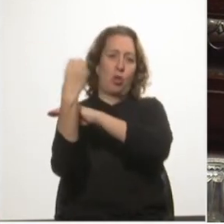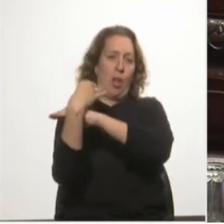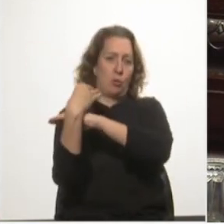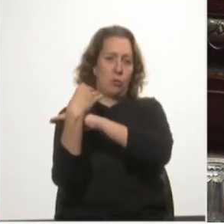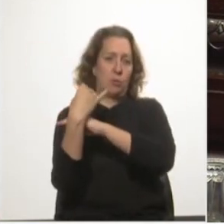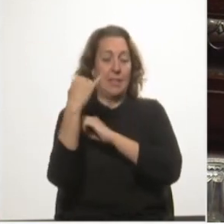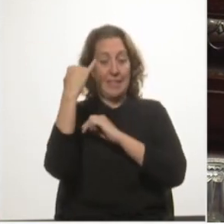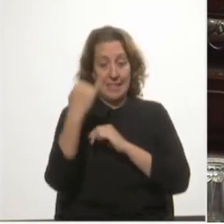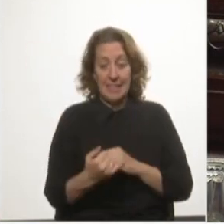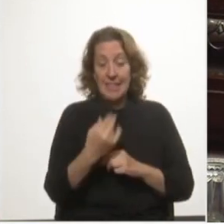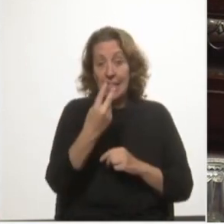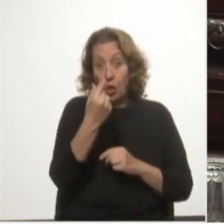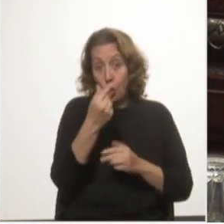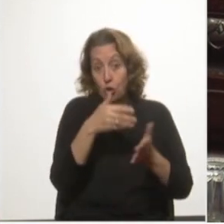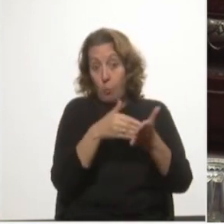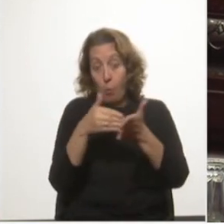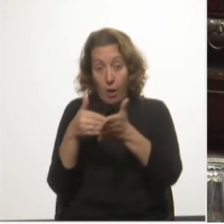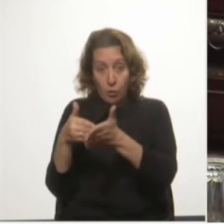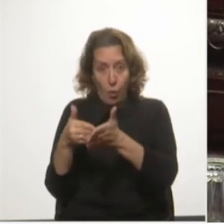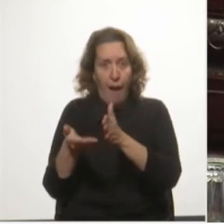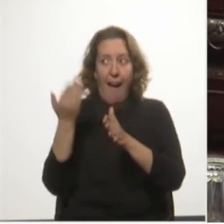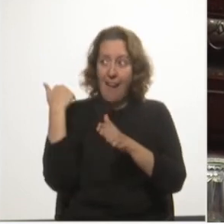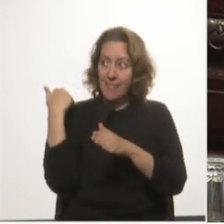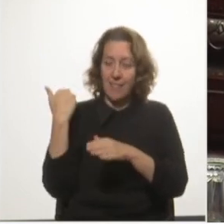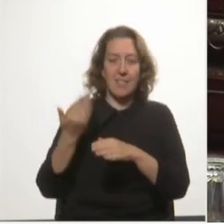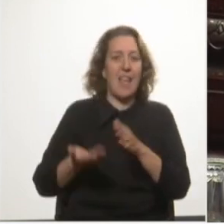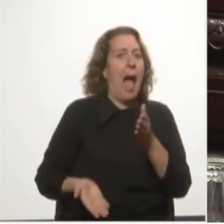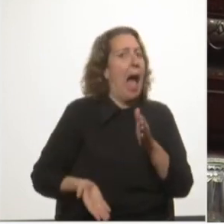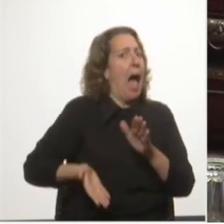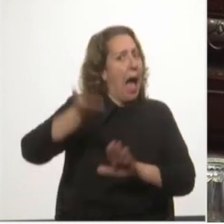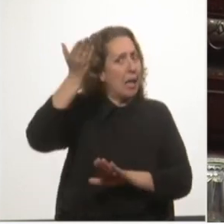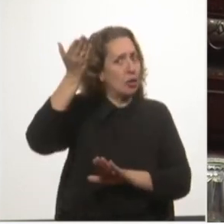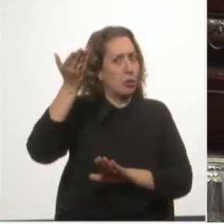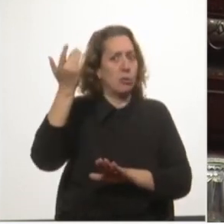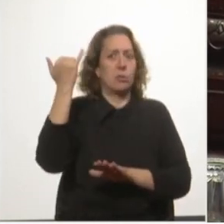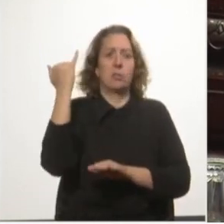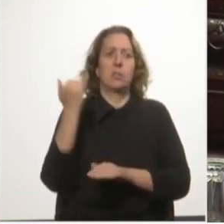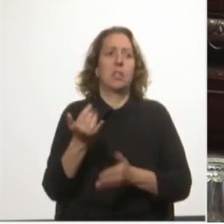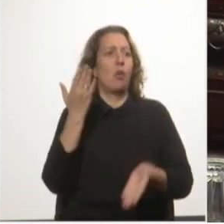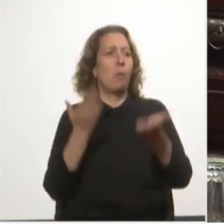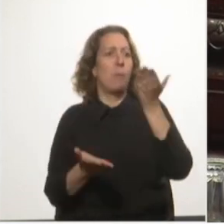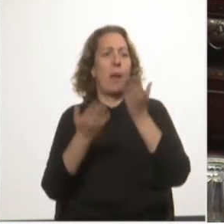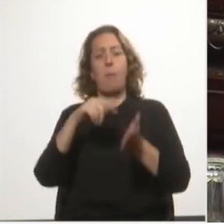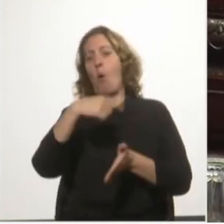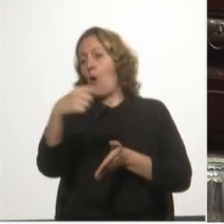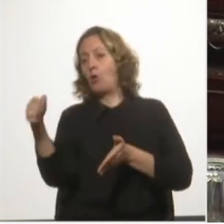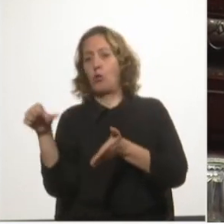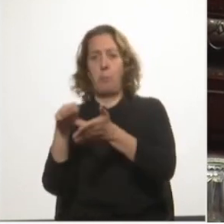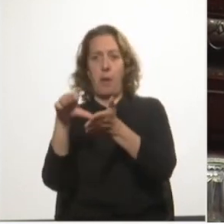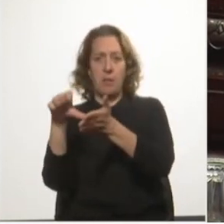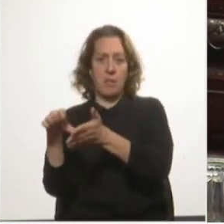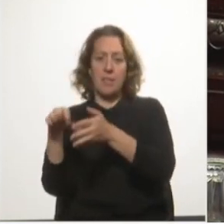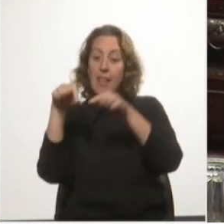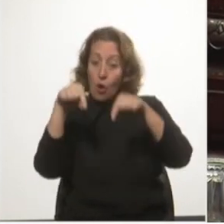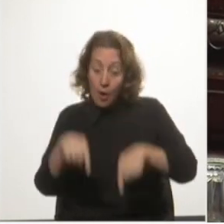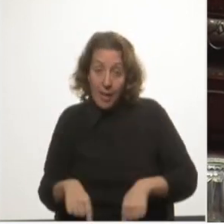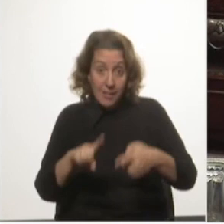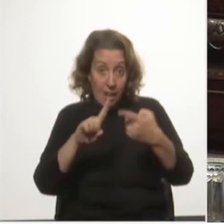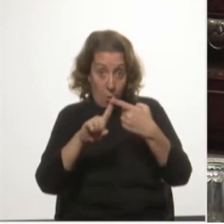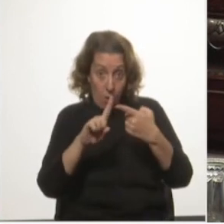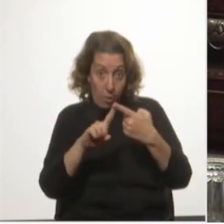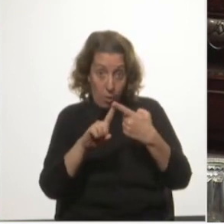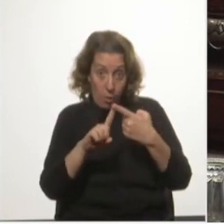ya eran altos en la comparación regional e internacional, y por cierto que lo eran, con este acuerdo no sólo